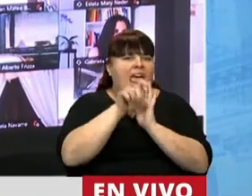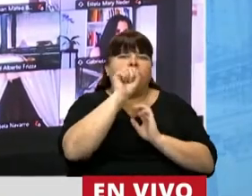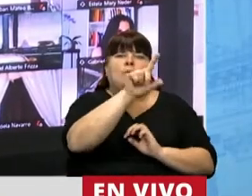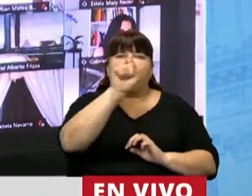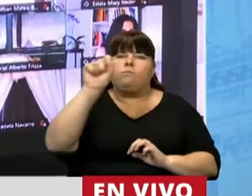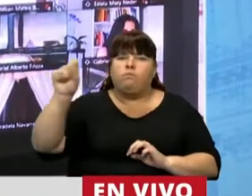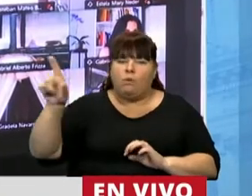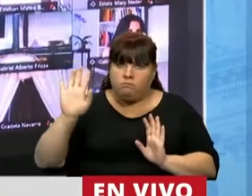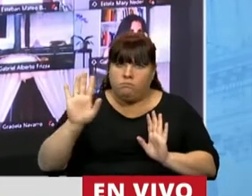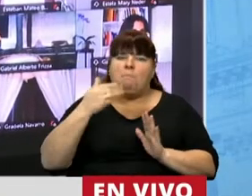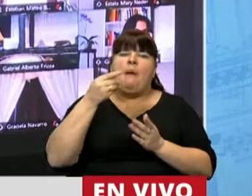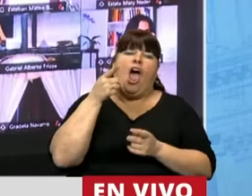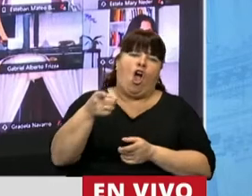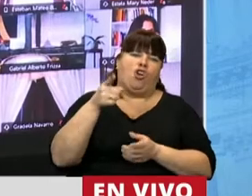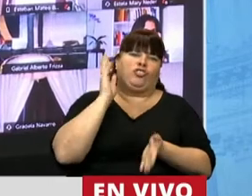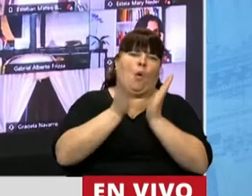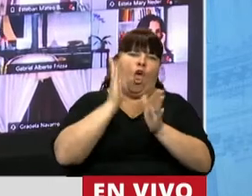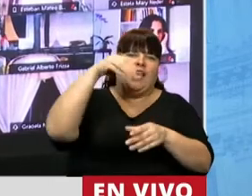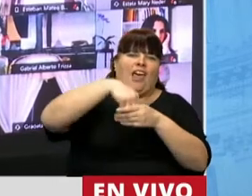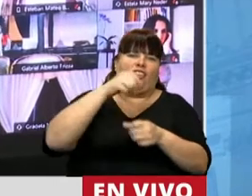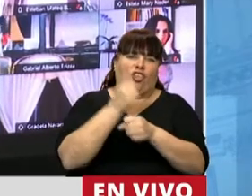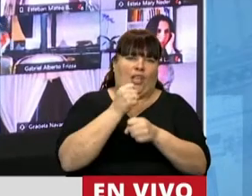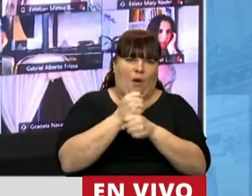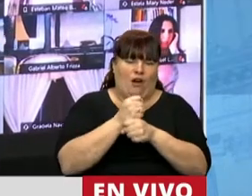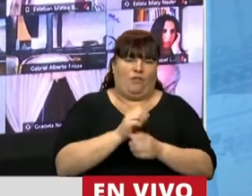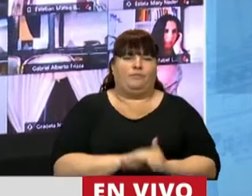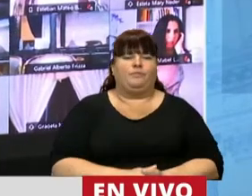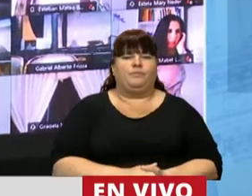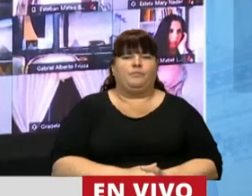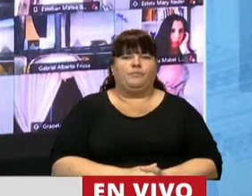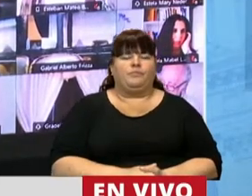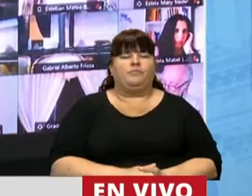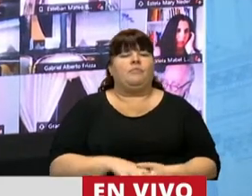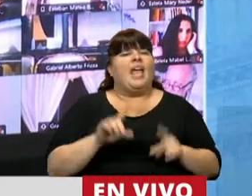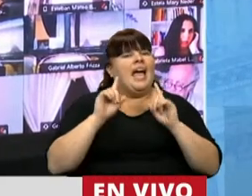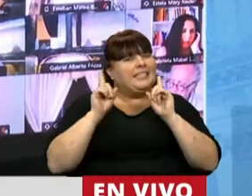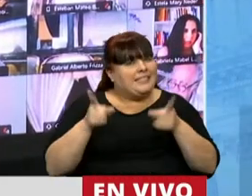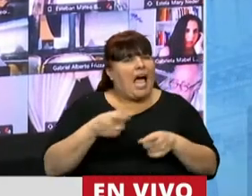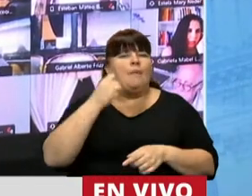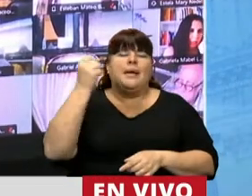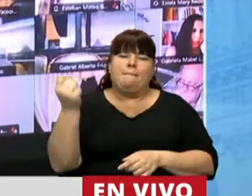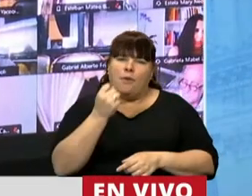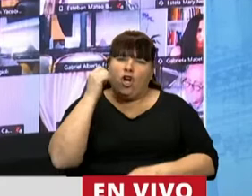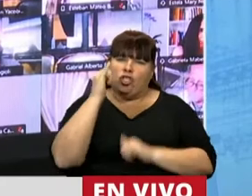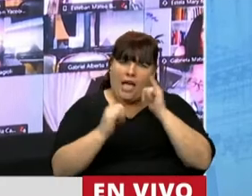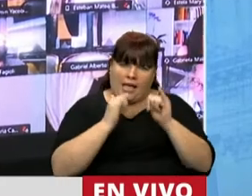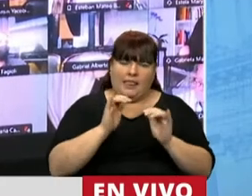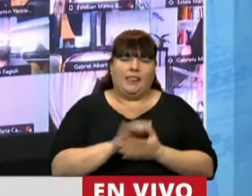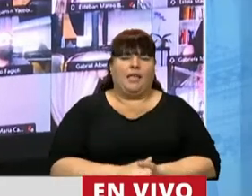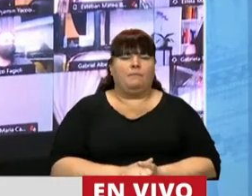locales para erradicar la violencia en el mundo laboral. Y también es importante decir